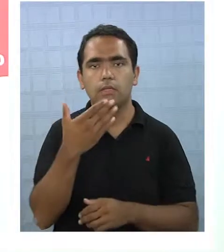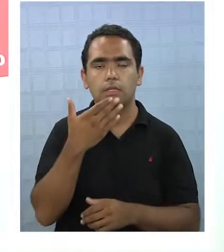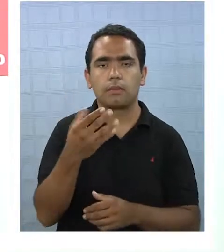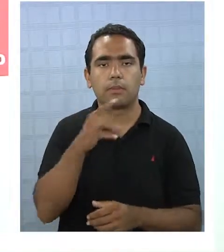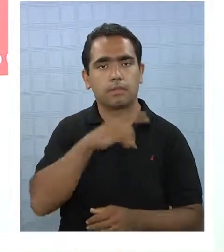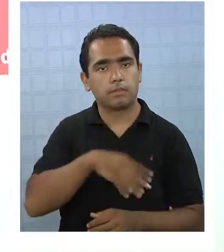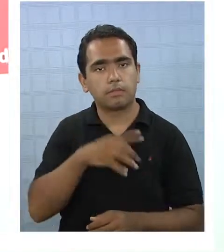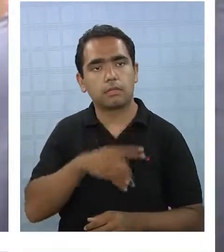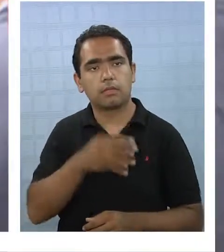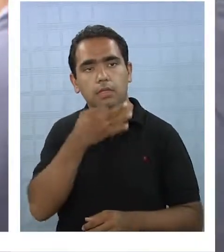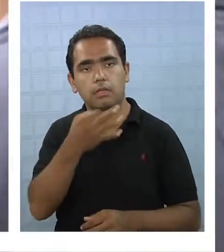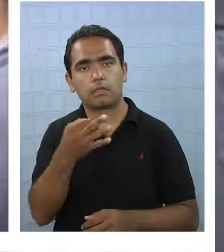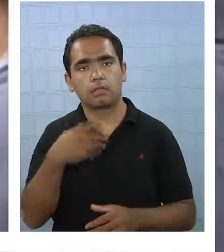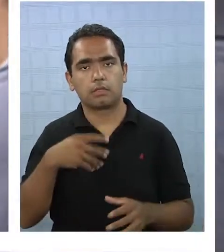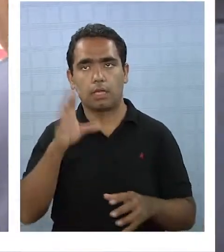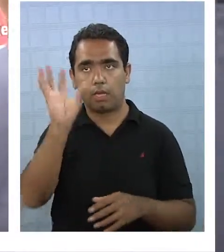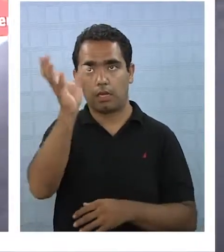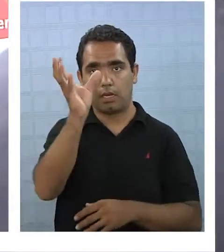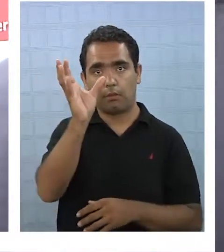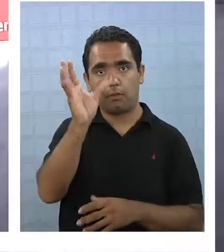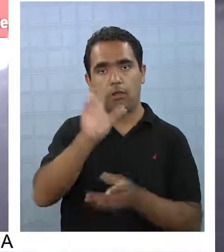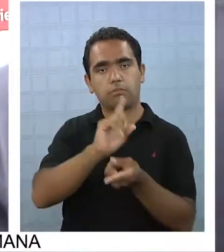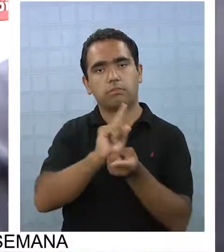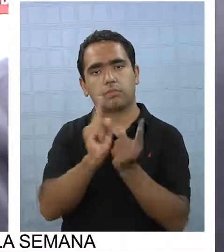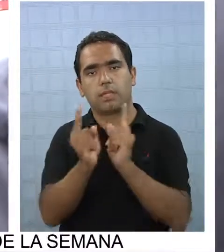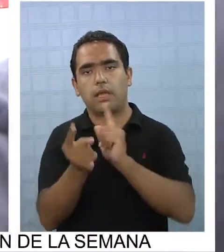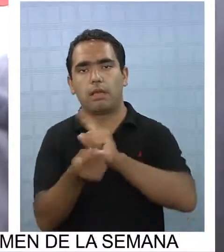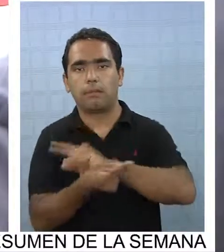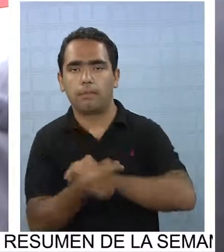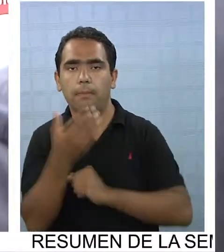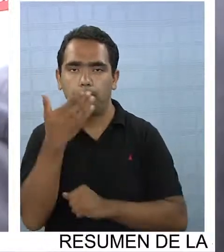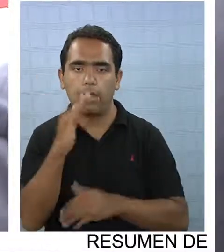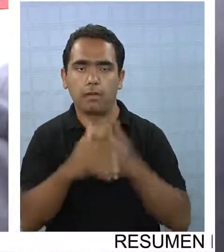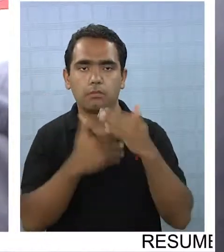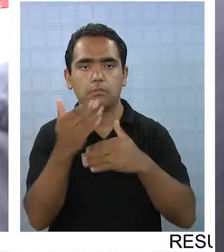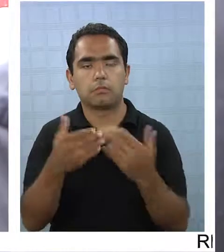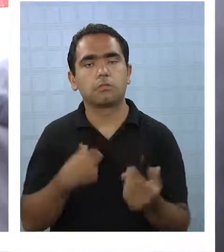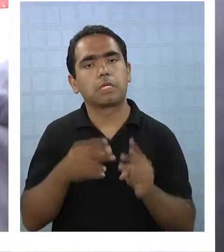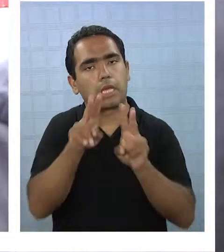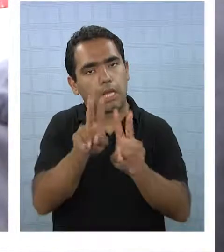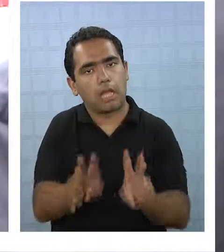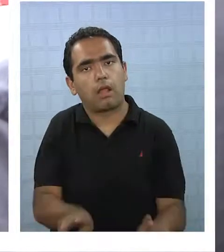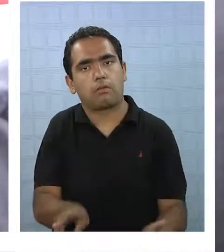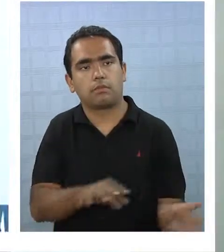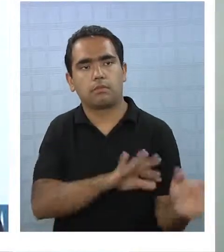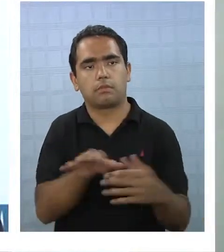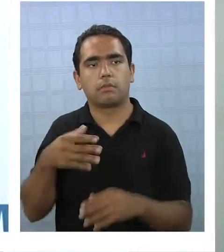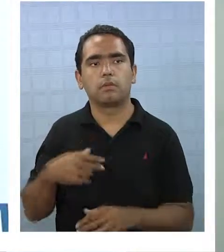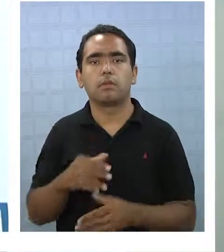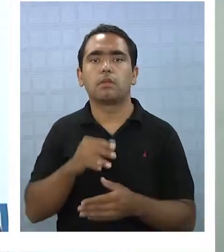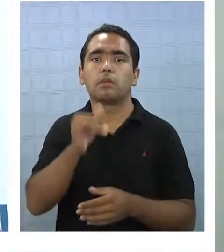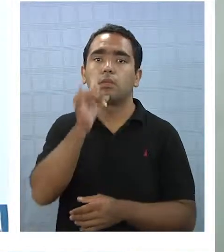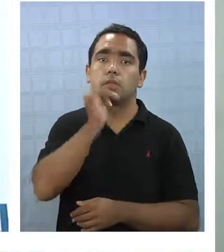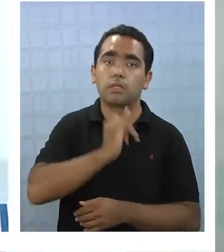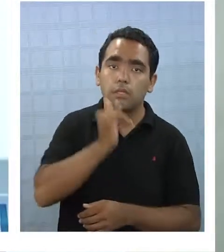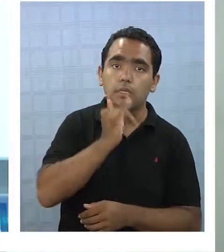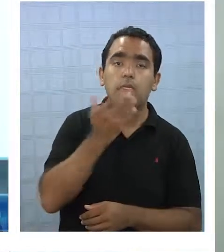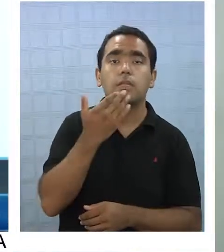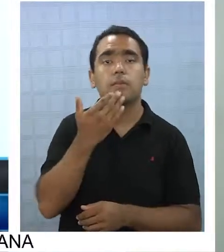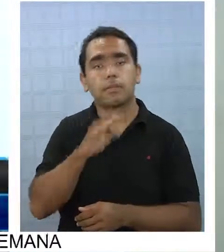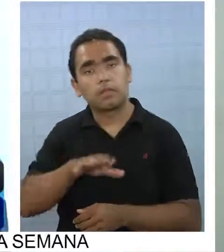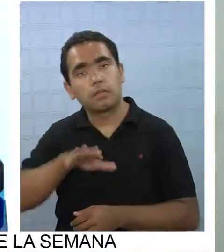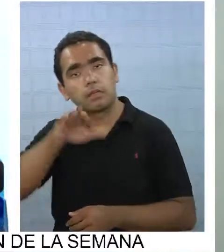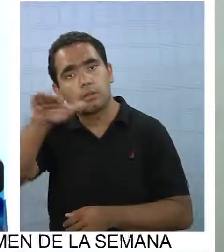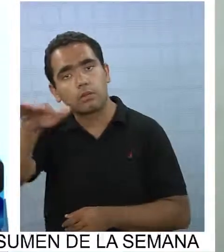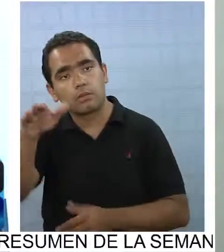de Chile, el frente de mal tiempo va en retirada, por lo que es importante guardar la calma. En general para las ciudades de Iquique y Altospicio